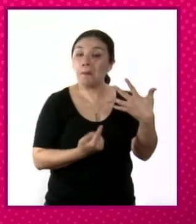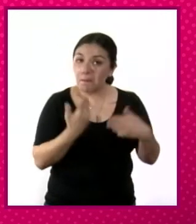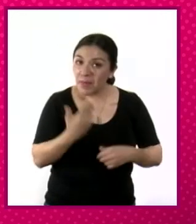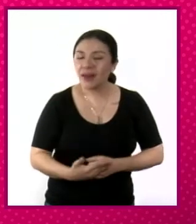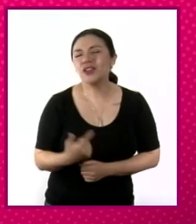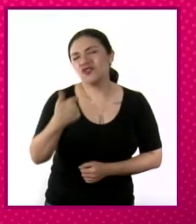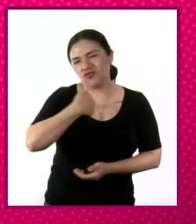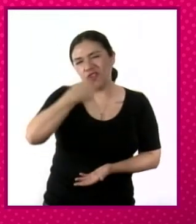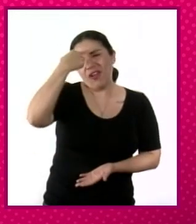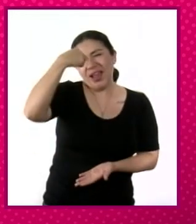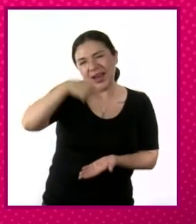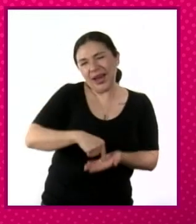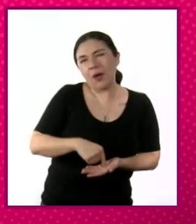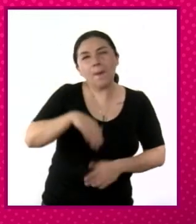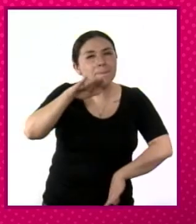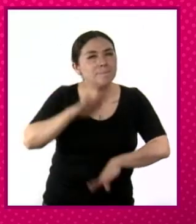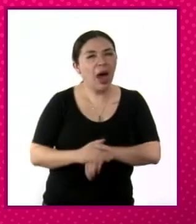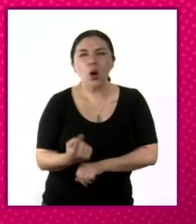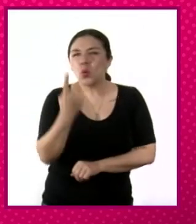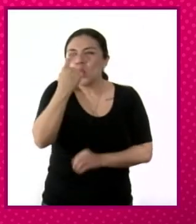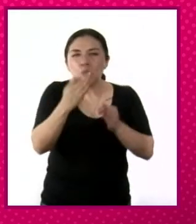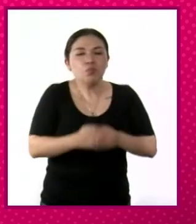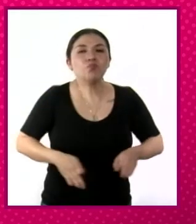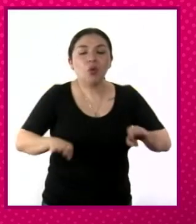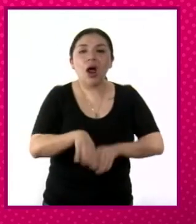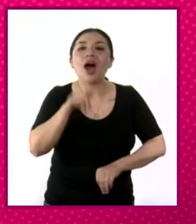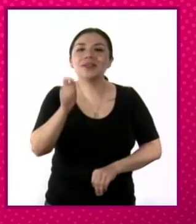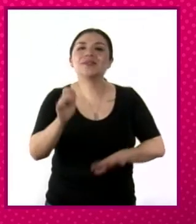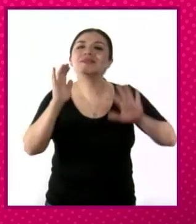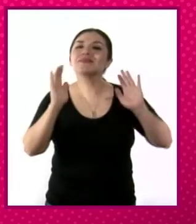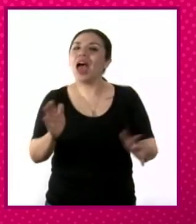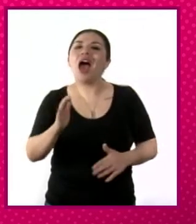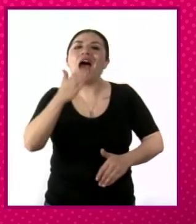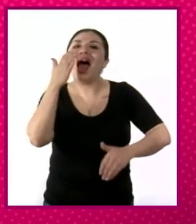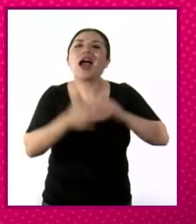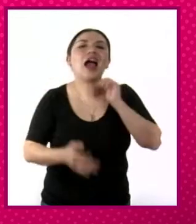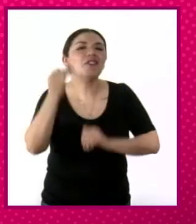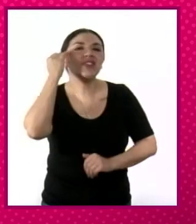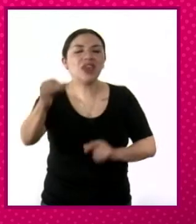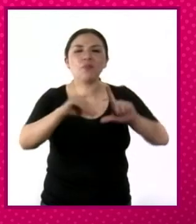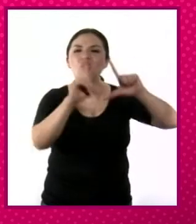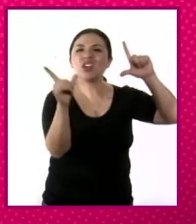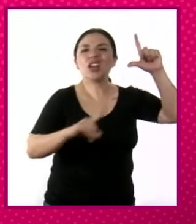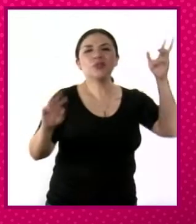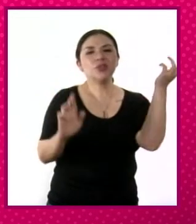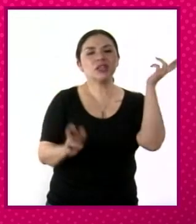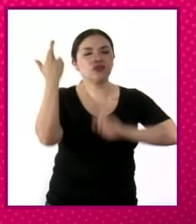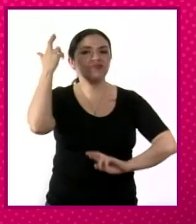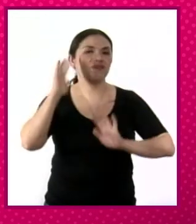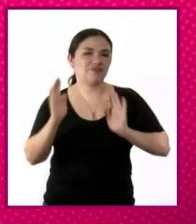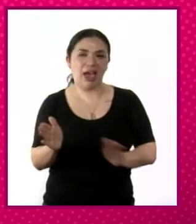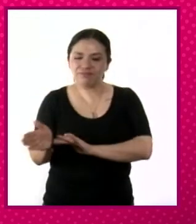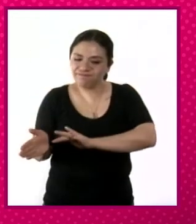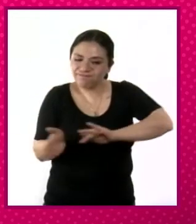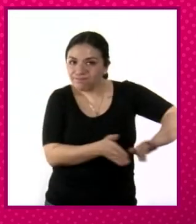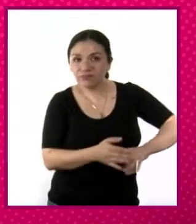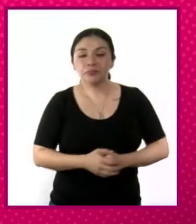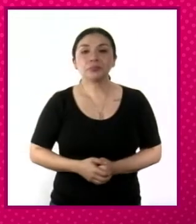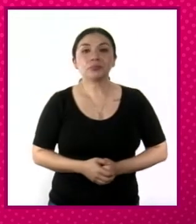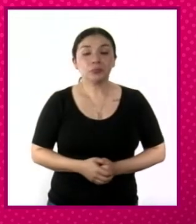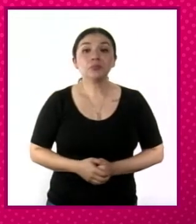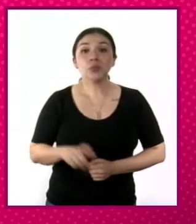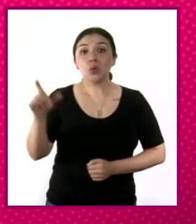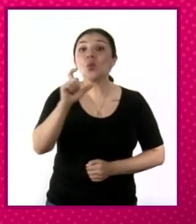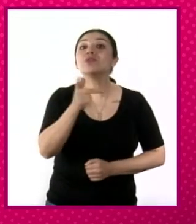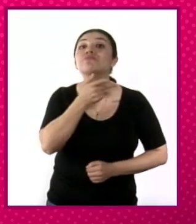que para mí la más relevante es que culmina este nacionalismo revolucionario. Después de la